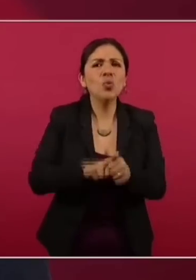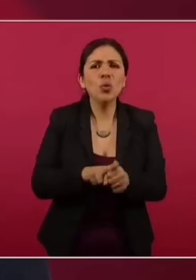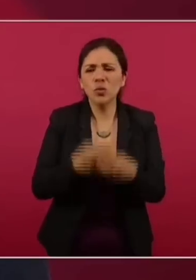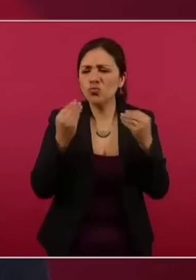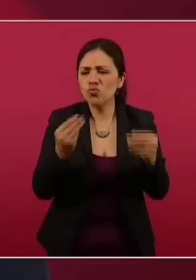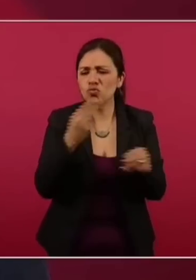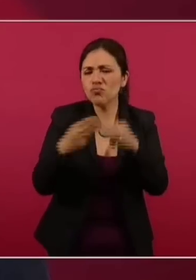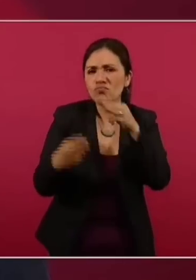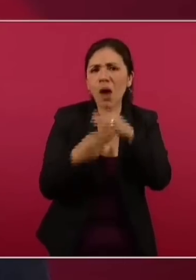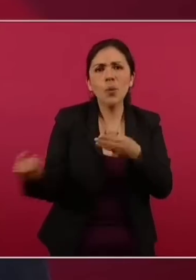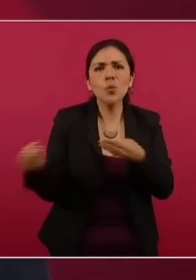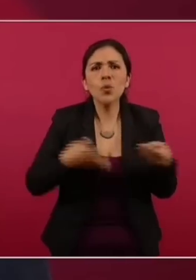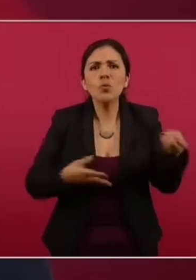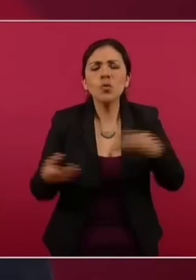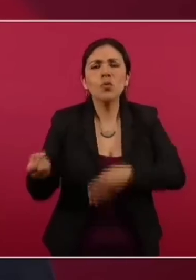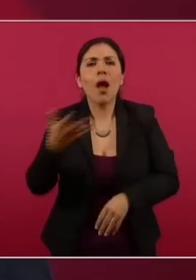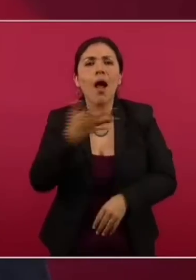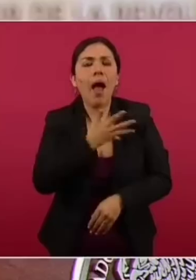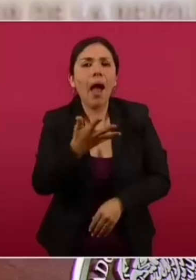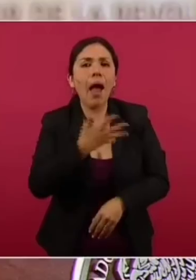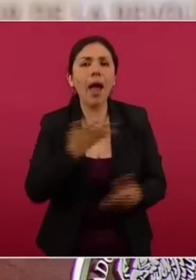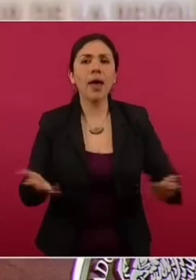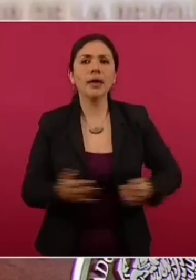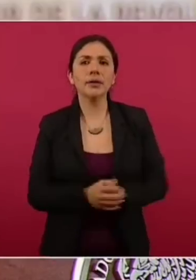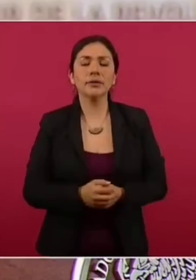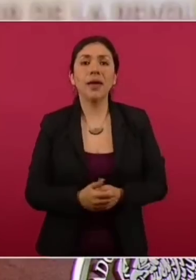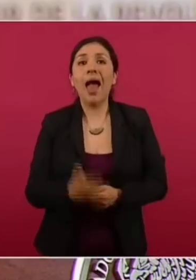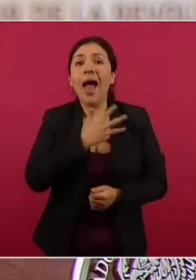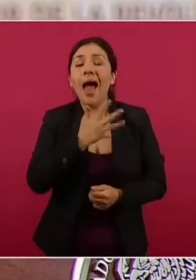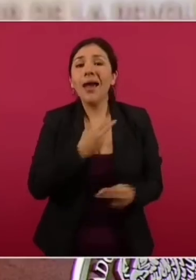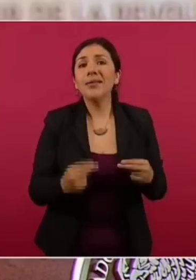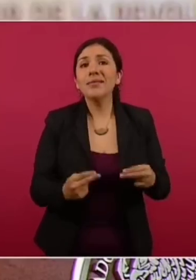mercado,